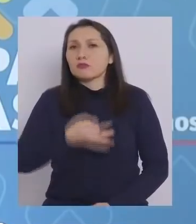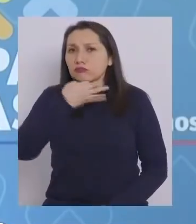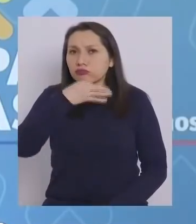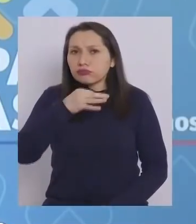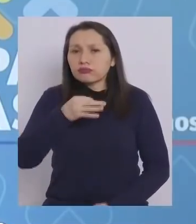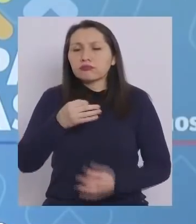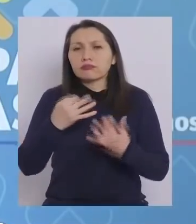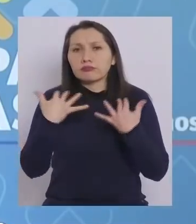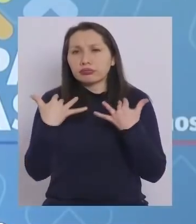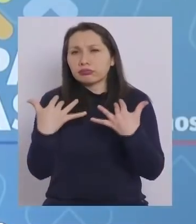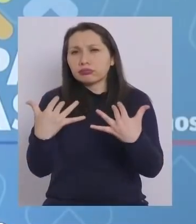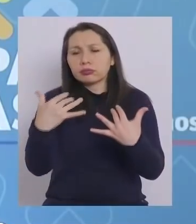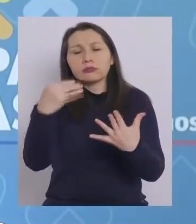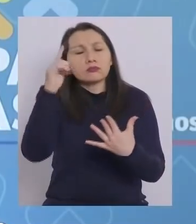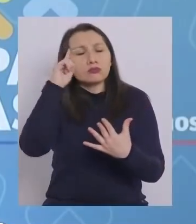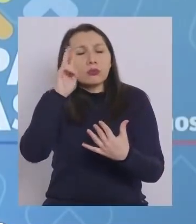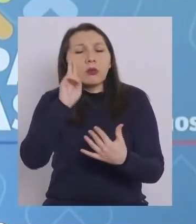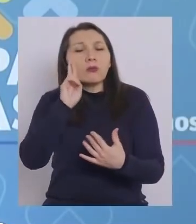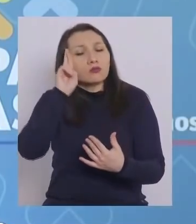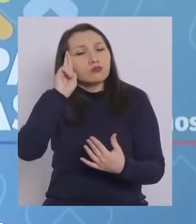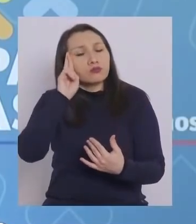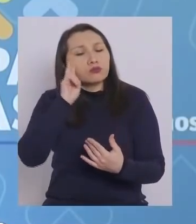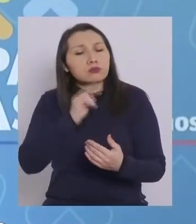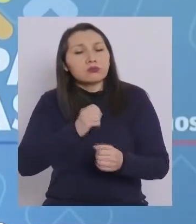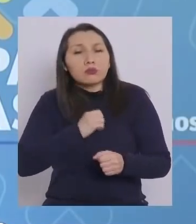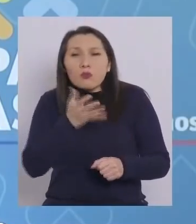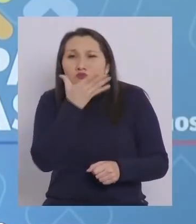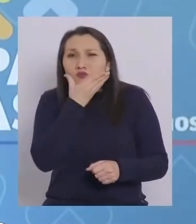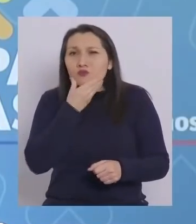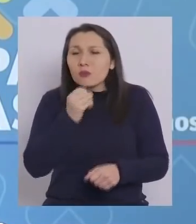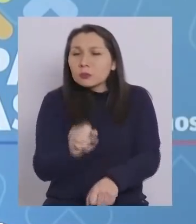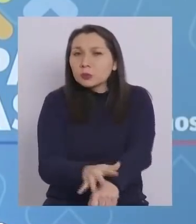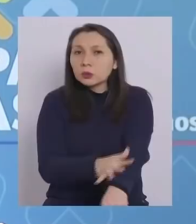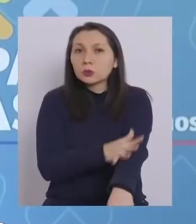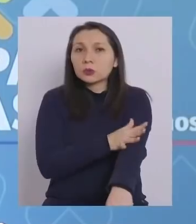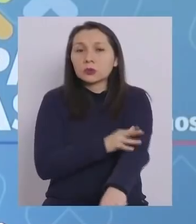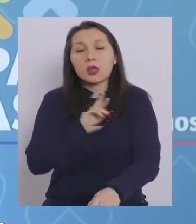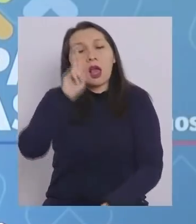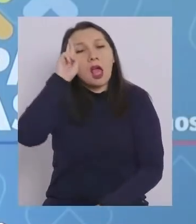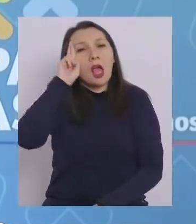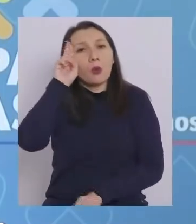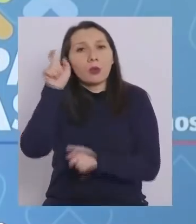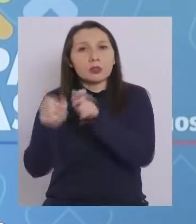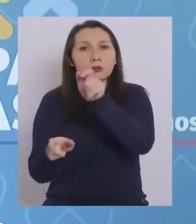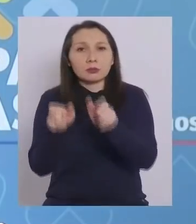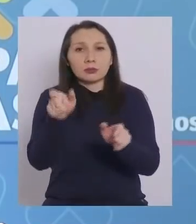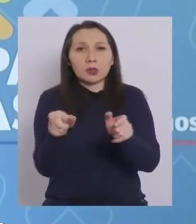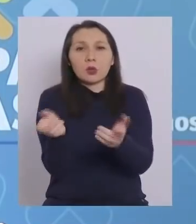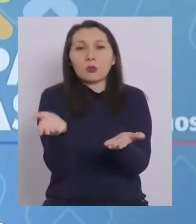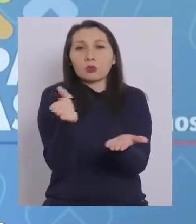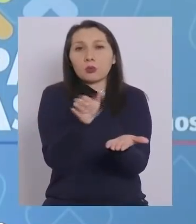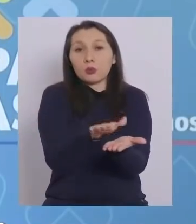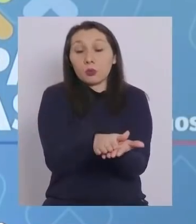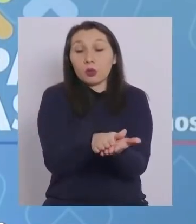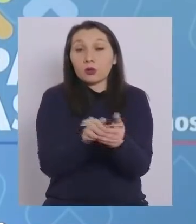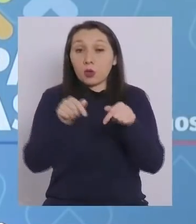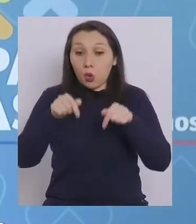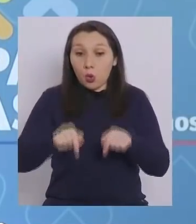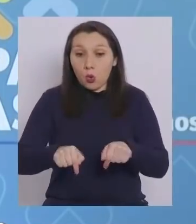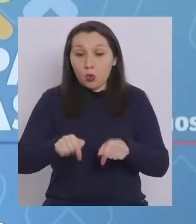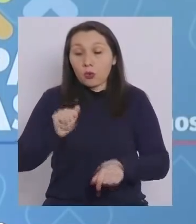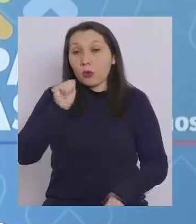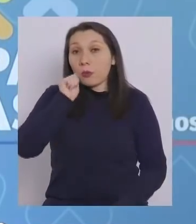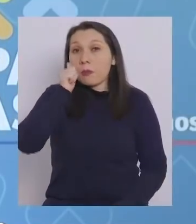ceremonia muy hermosa, muy emotiva, para recordar a nuestros fallecidos. Y tanto hoy como